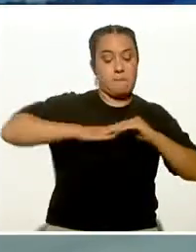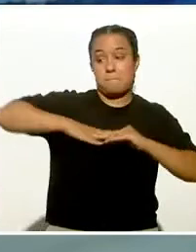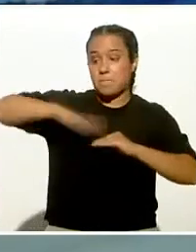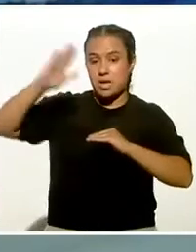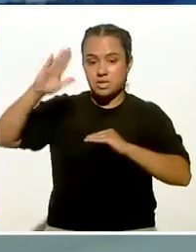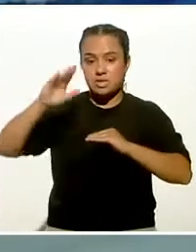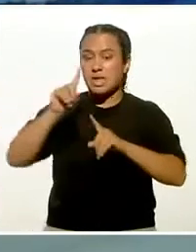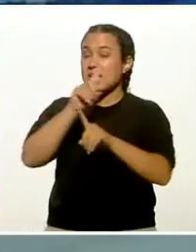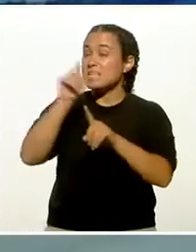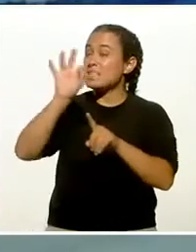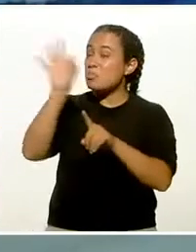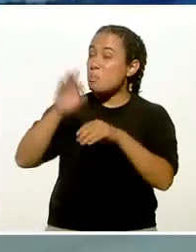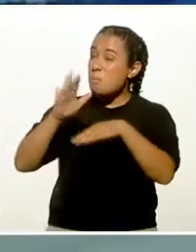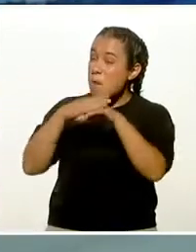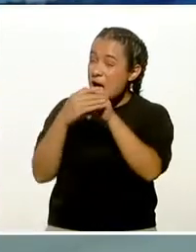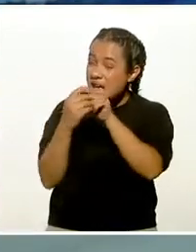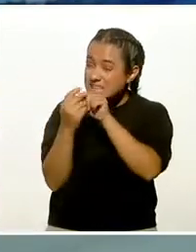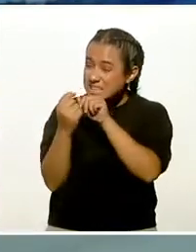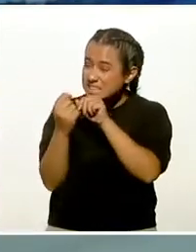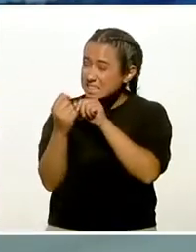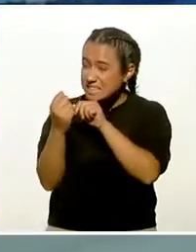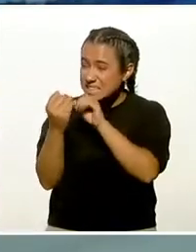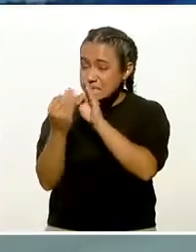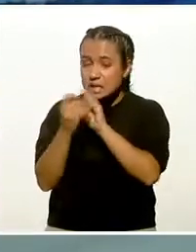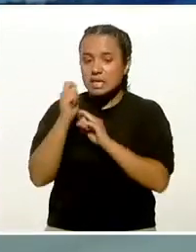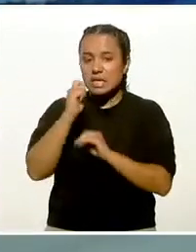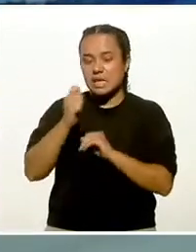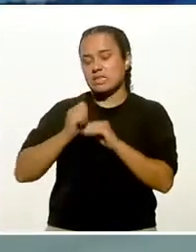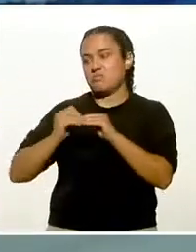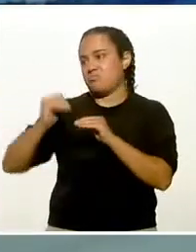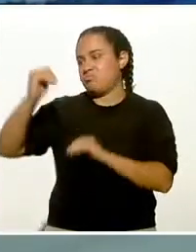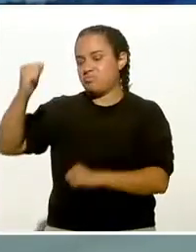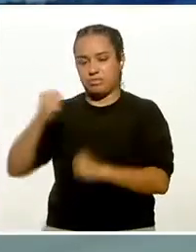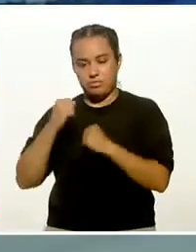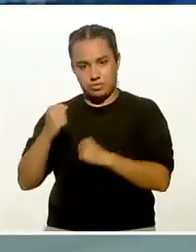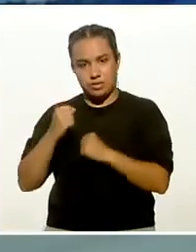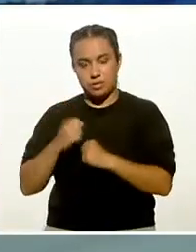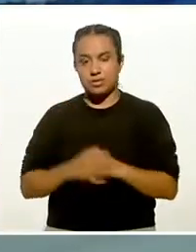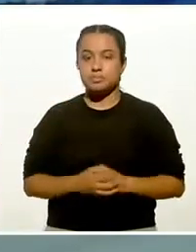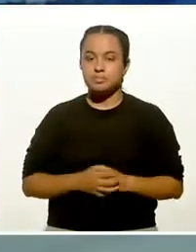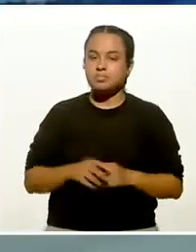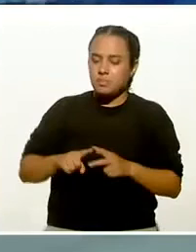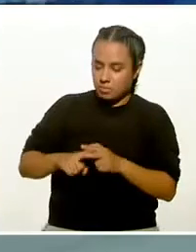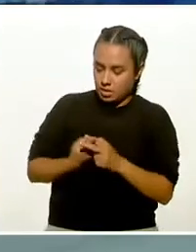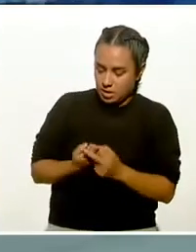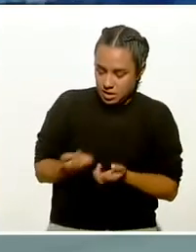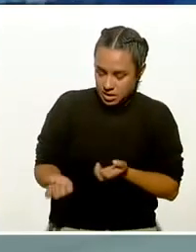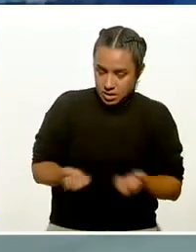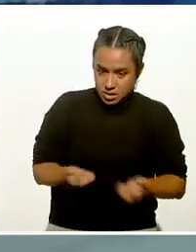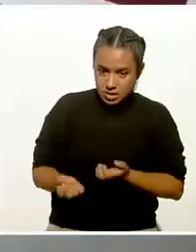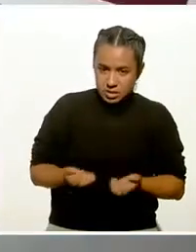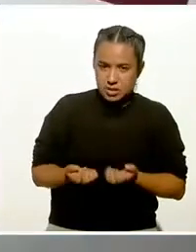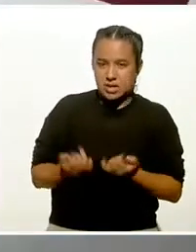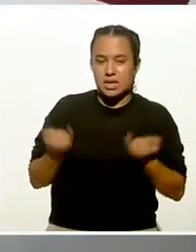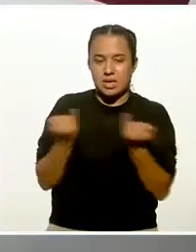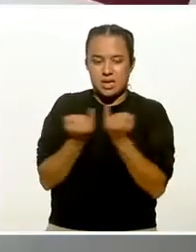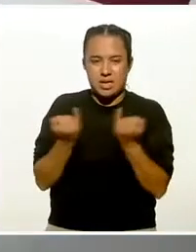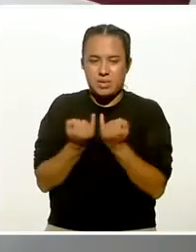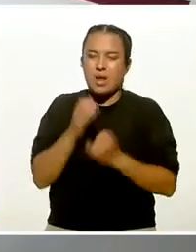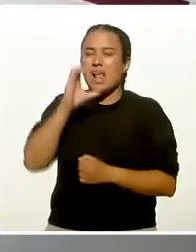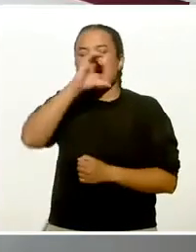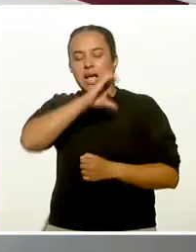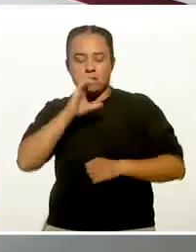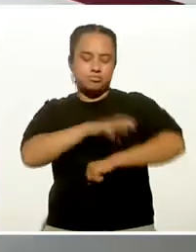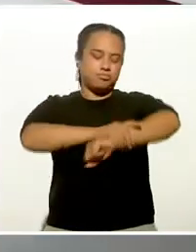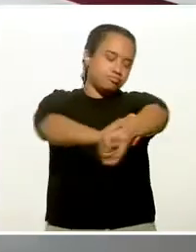100%, estamos hablando de intensidades altas. Perfecto. Al iniciar una actividad física, así como hacemos el calentamiento